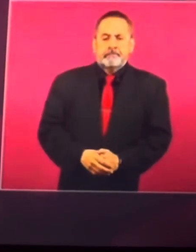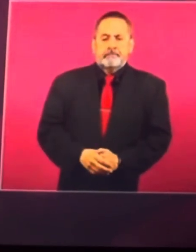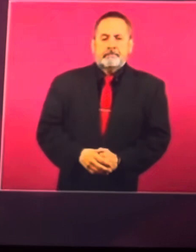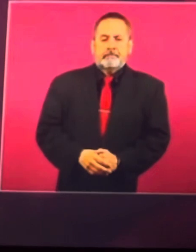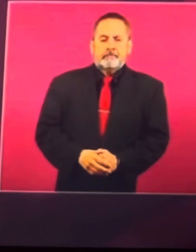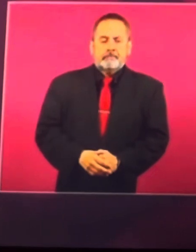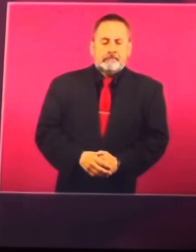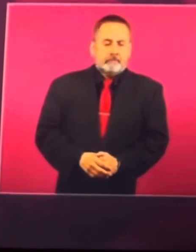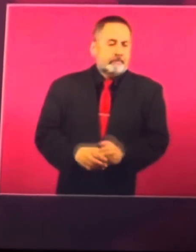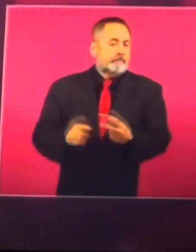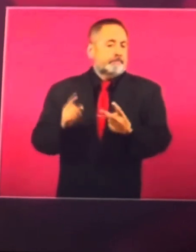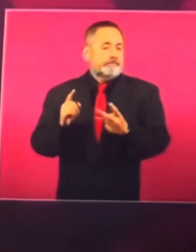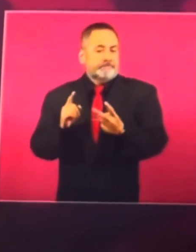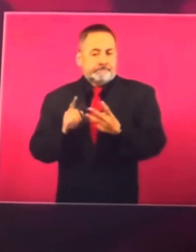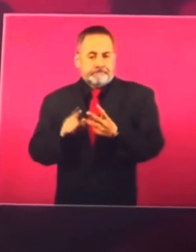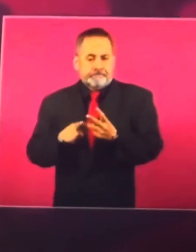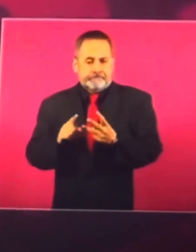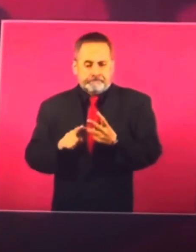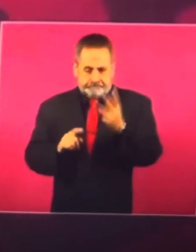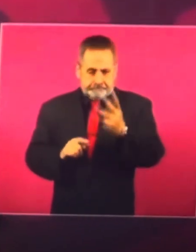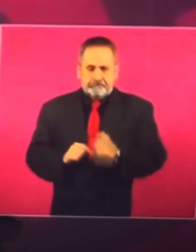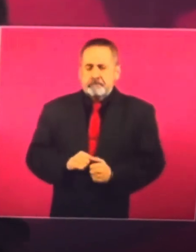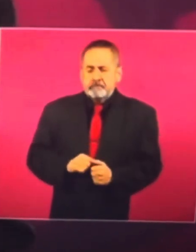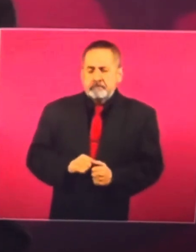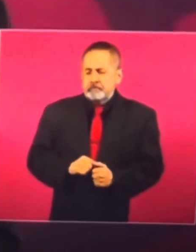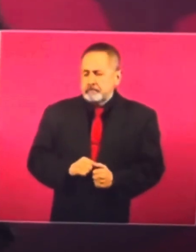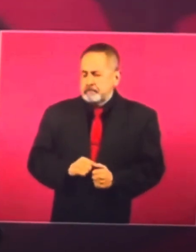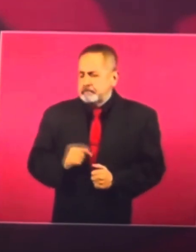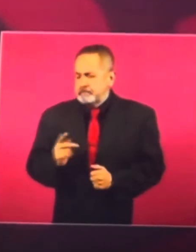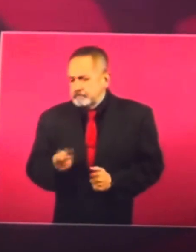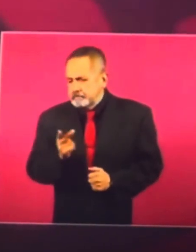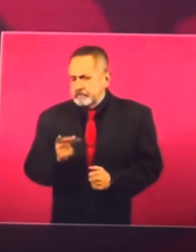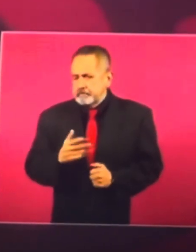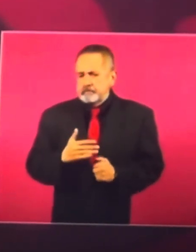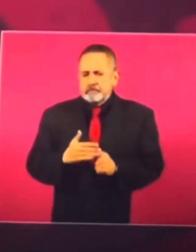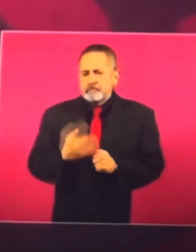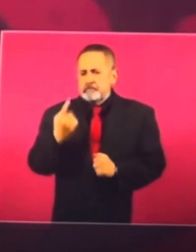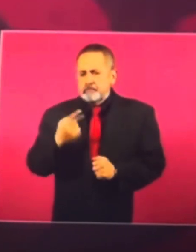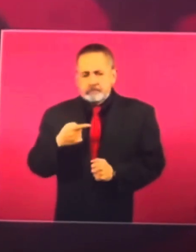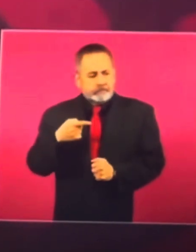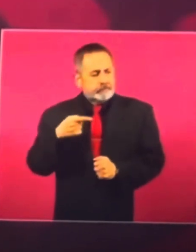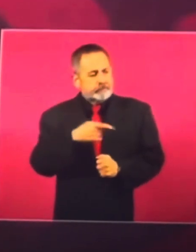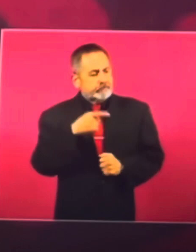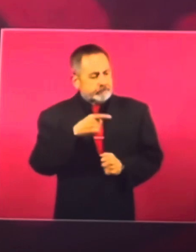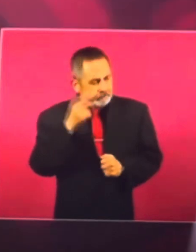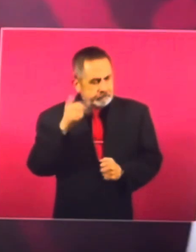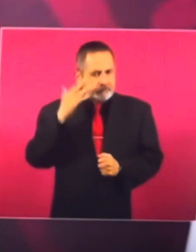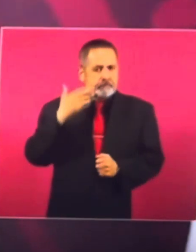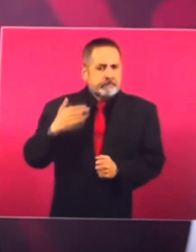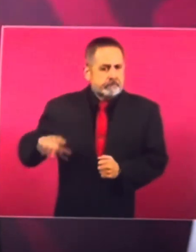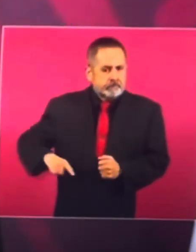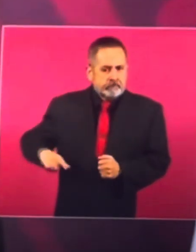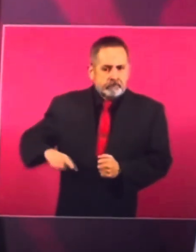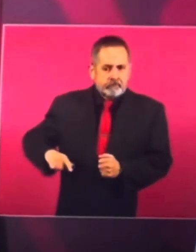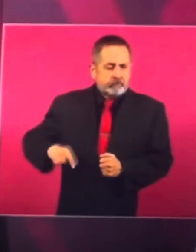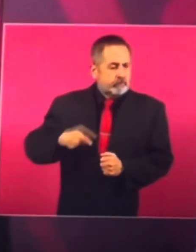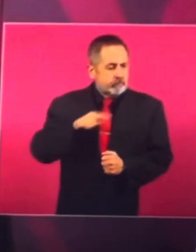¿No se hacía eso? ¿Por qué? Durante su gobierno no mentó.